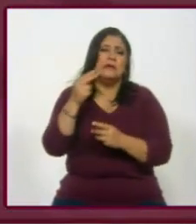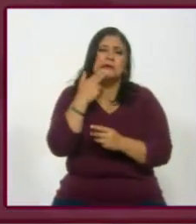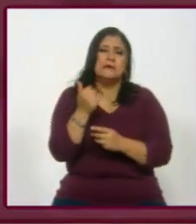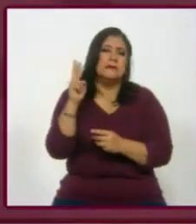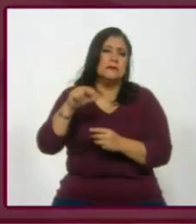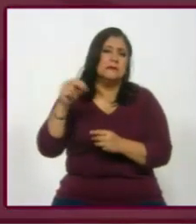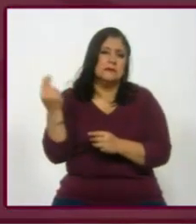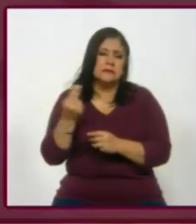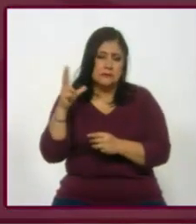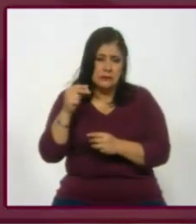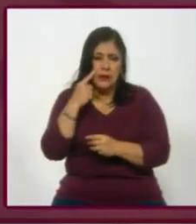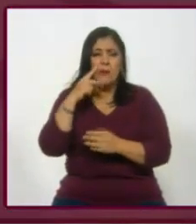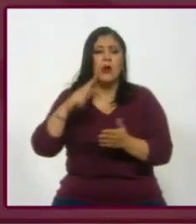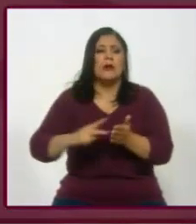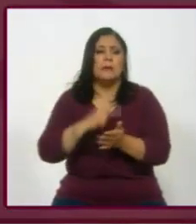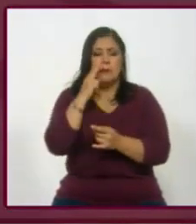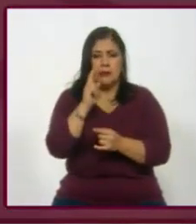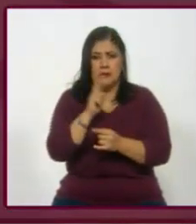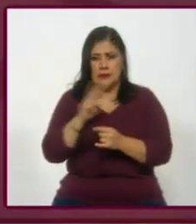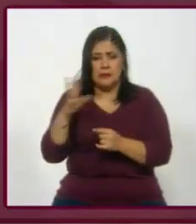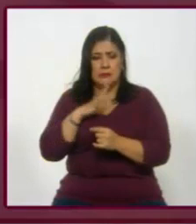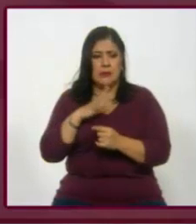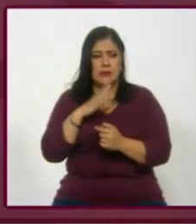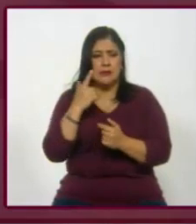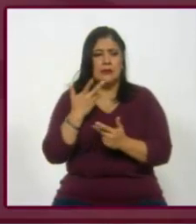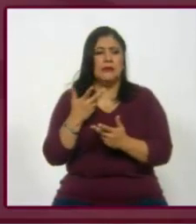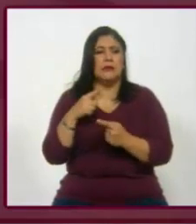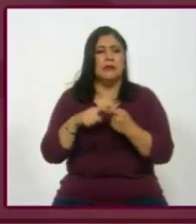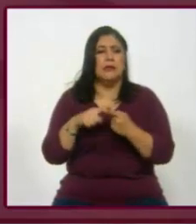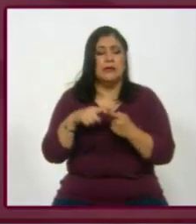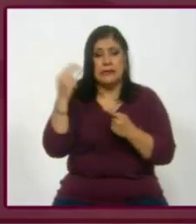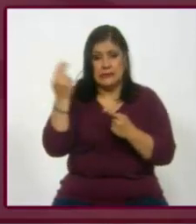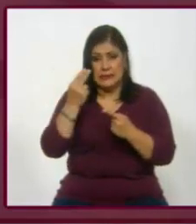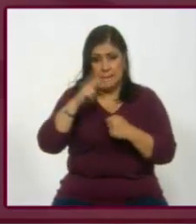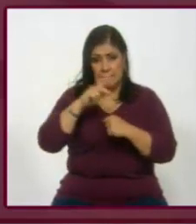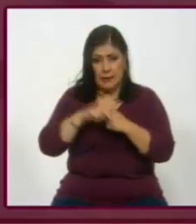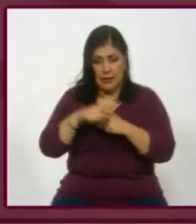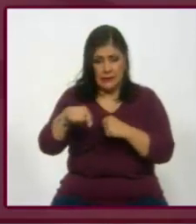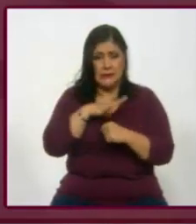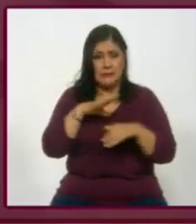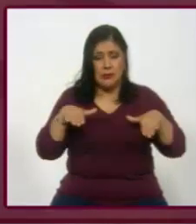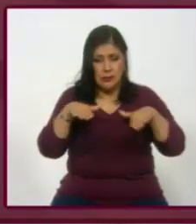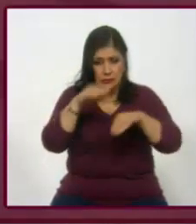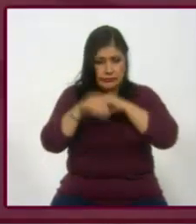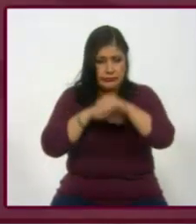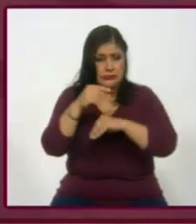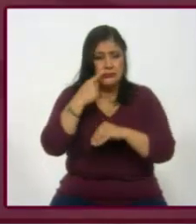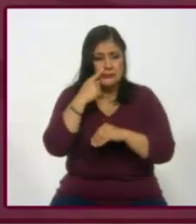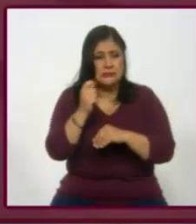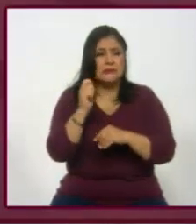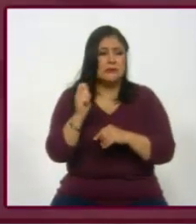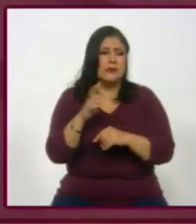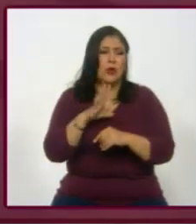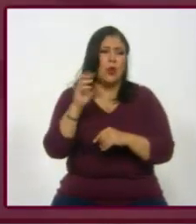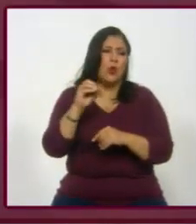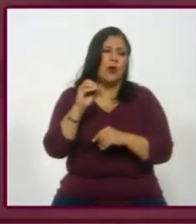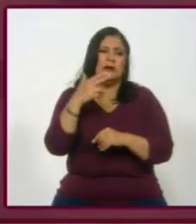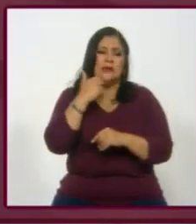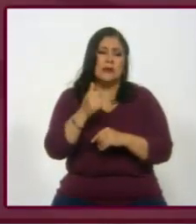Algo de polémica aquí nuevamente. Entre es una obra que el país necesita, o es una obra innecesaria, si ves, 40,